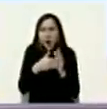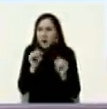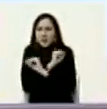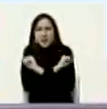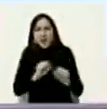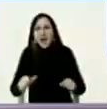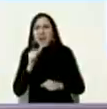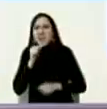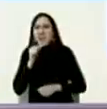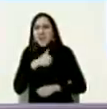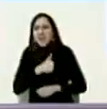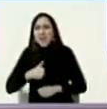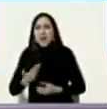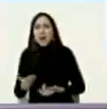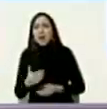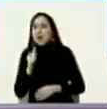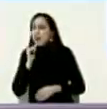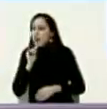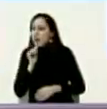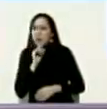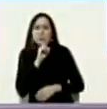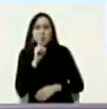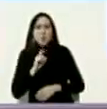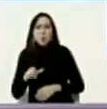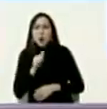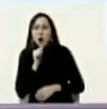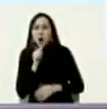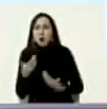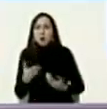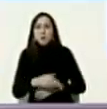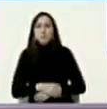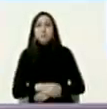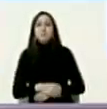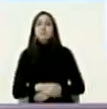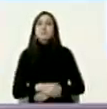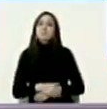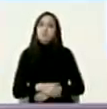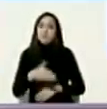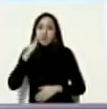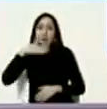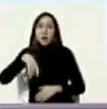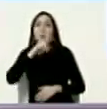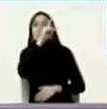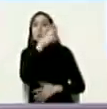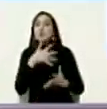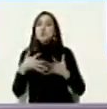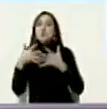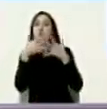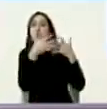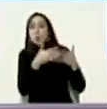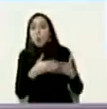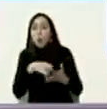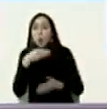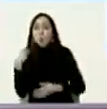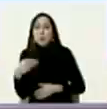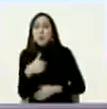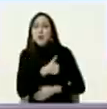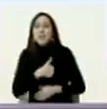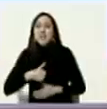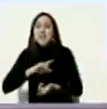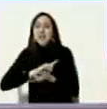tú sabes quién y él me dijo quién quién dime yo le dije el pueblo de los Estados Unidos la juventud de los Estados Unidos